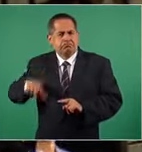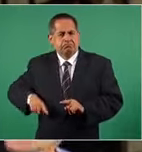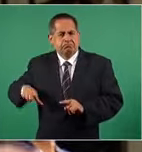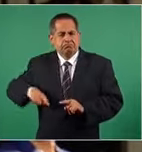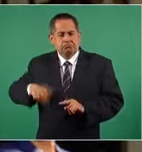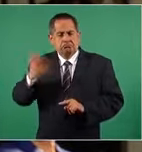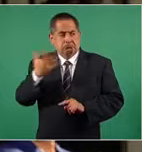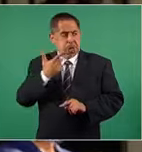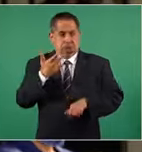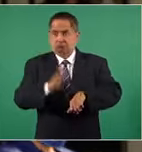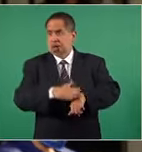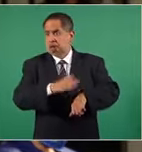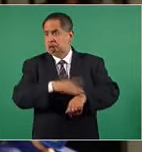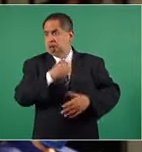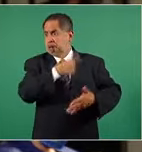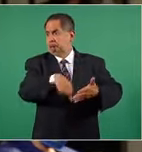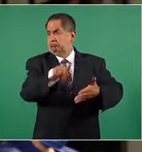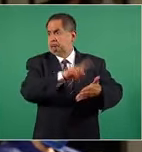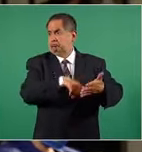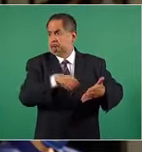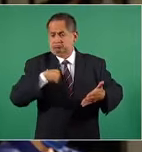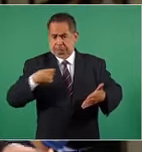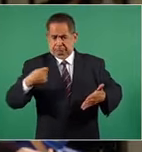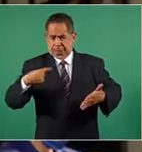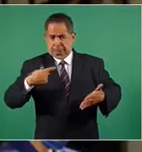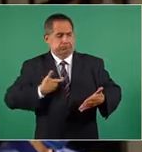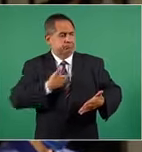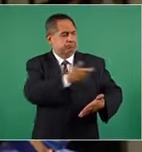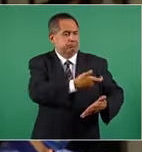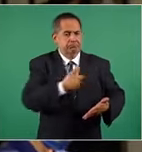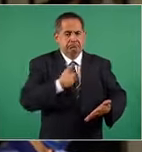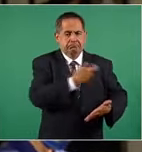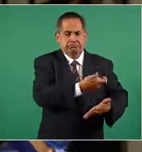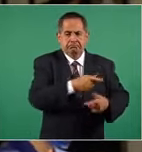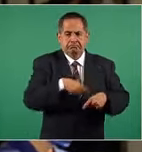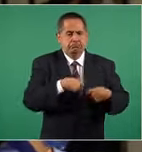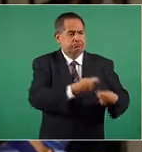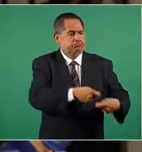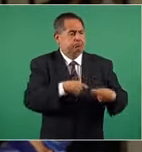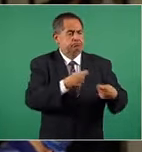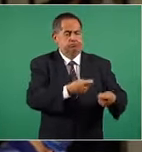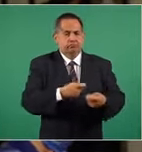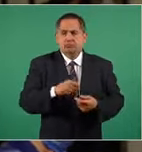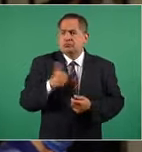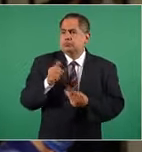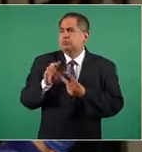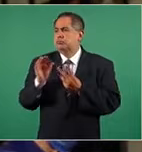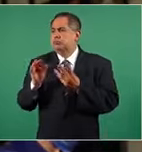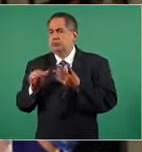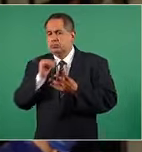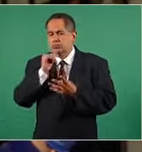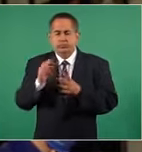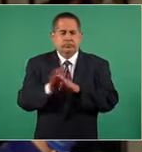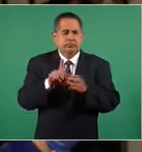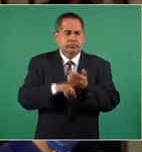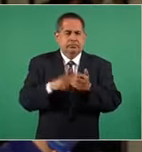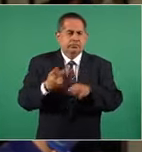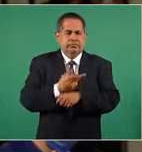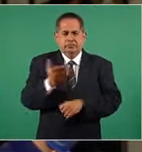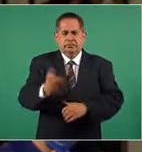señala estas circunstancias, pues no plantea una salida válida para este fenómeno?